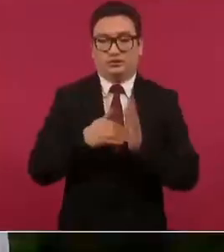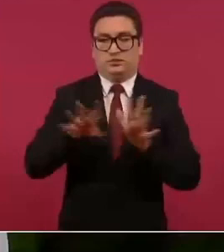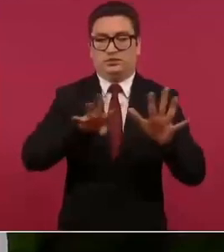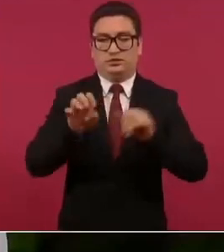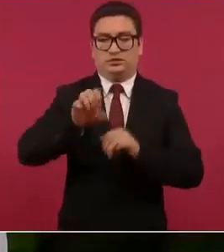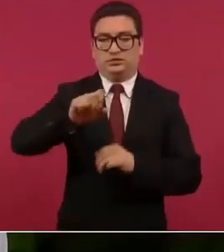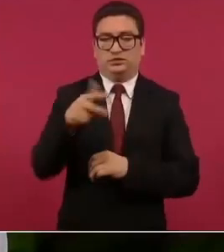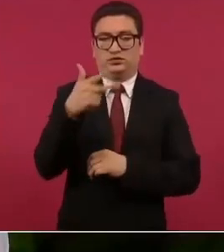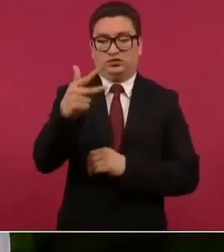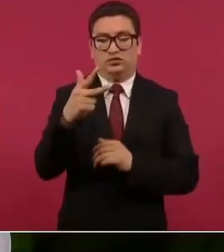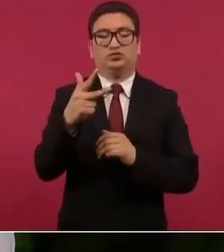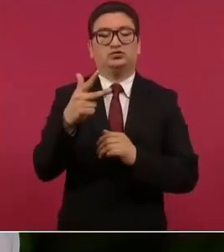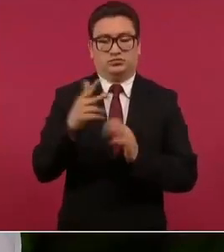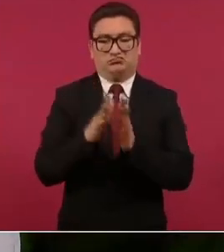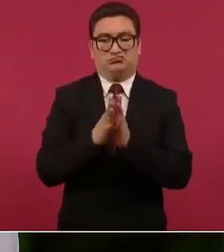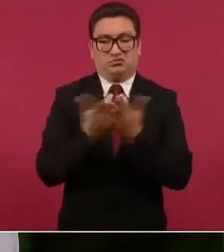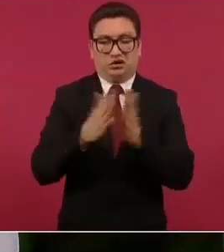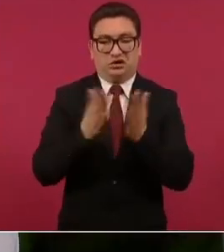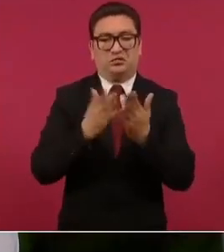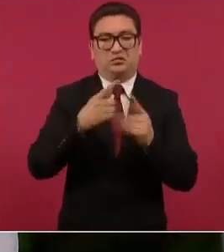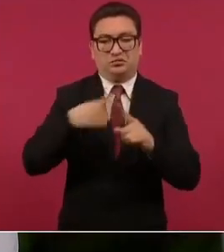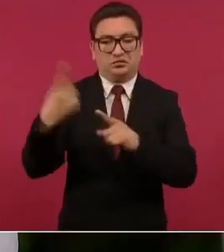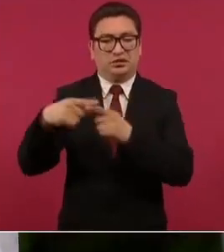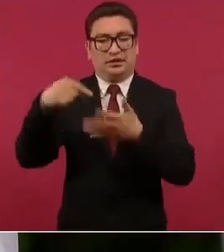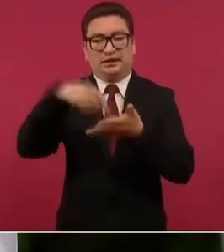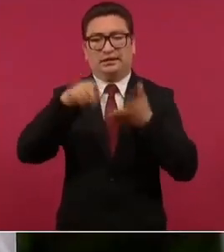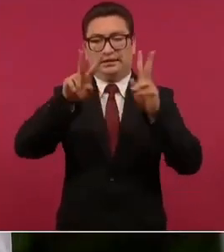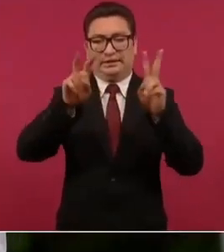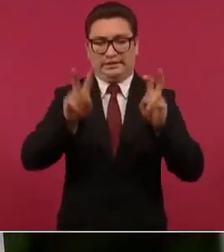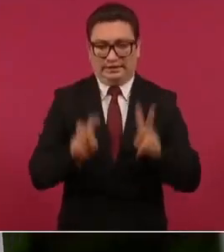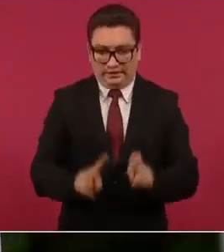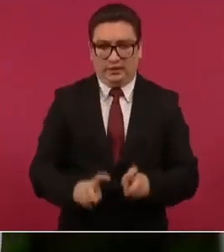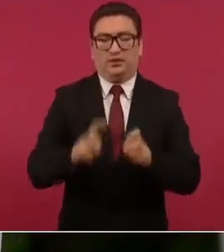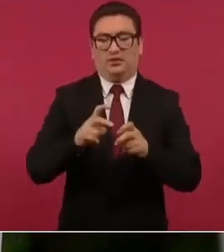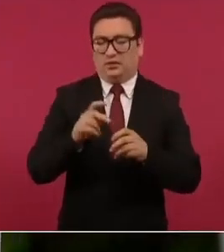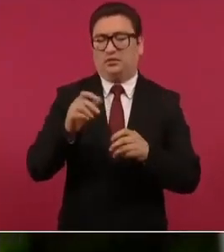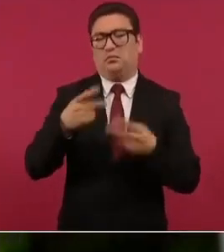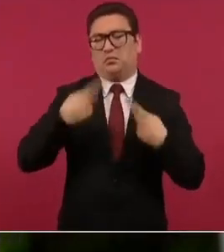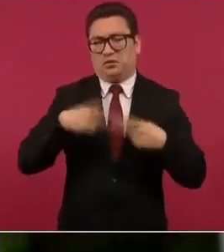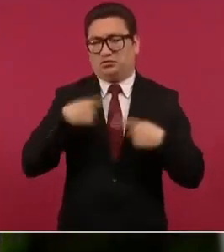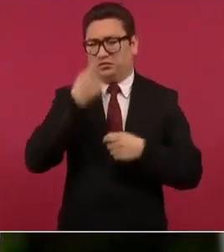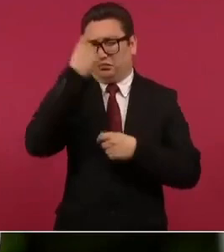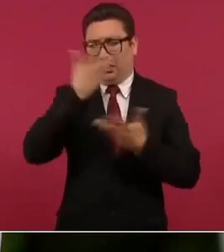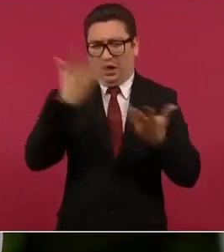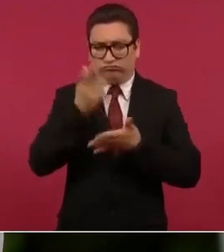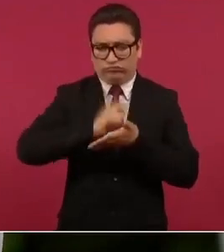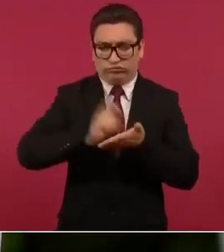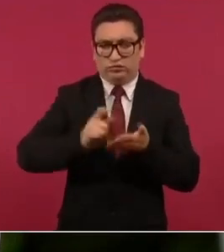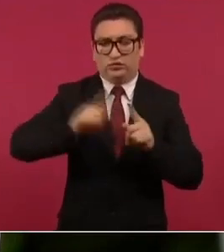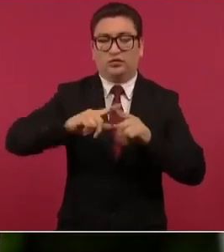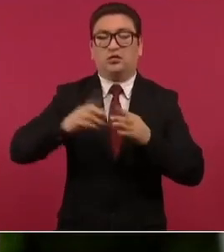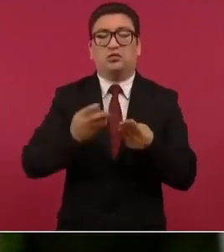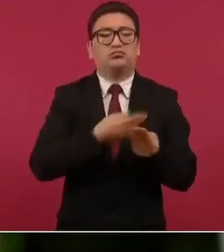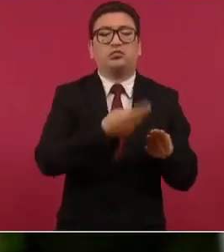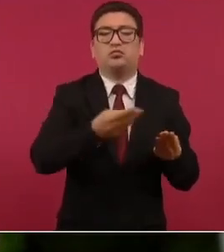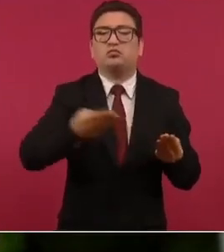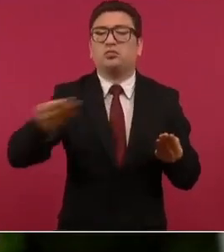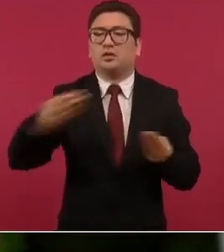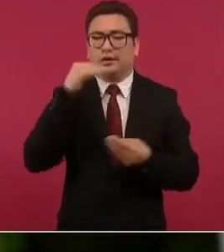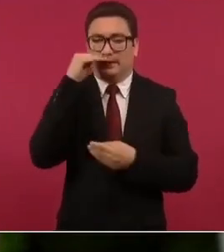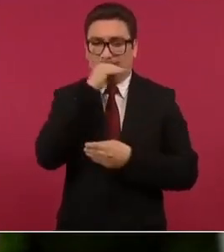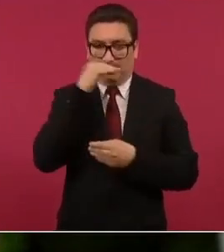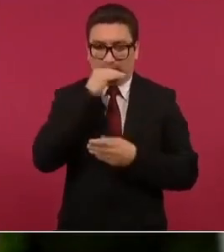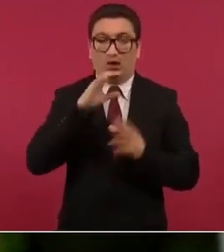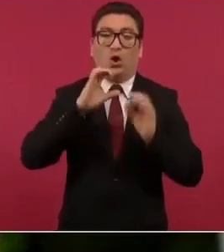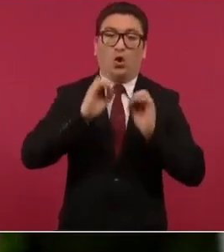968 libros de memorables títulos y grandes autores que se han entregado de manera gratuita o